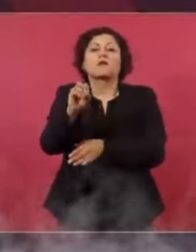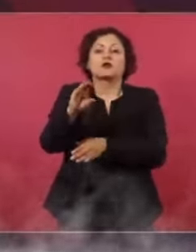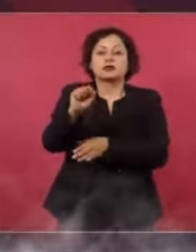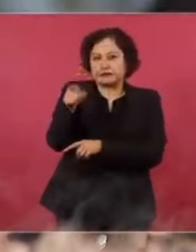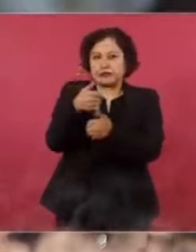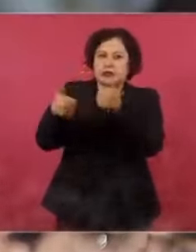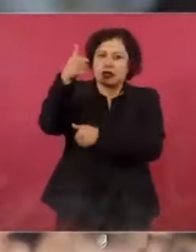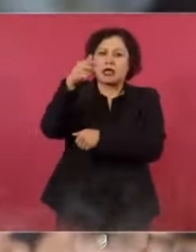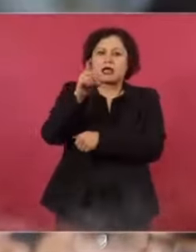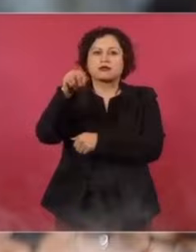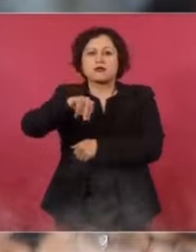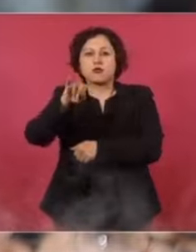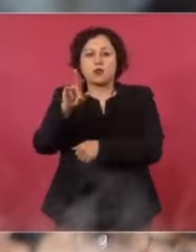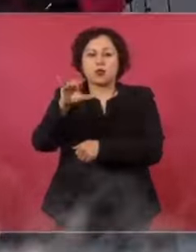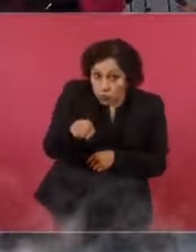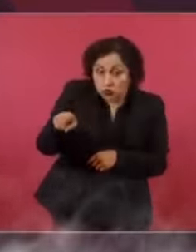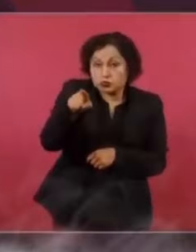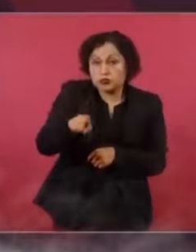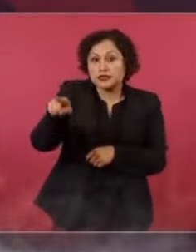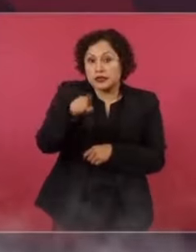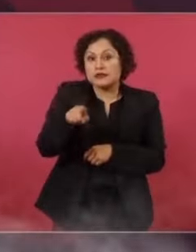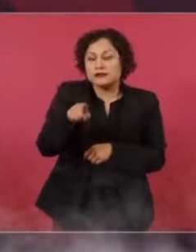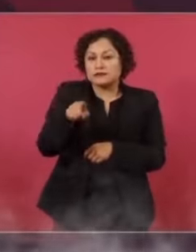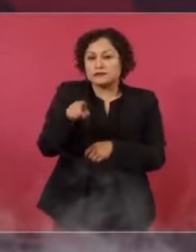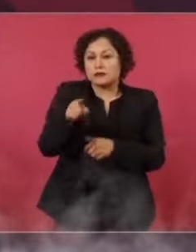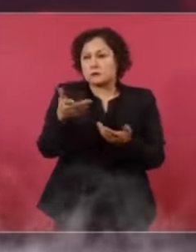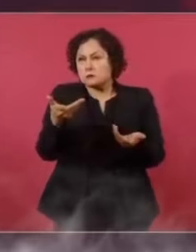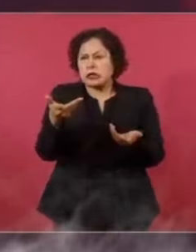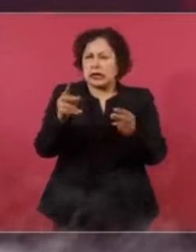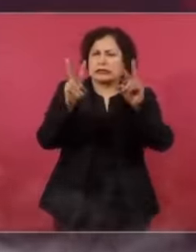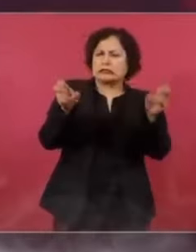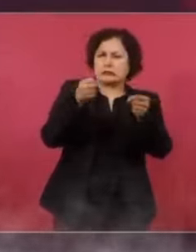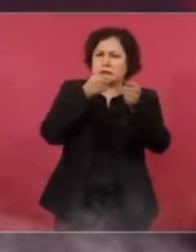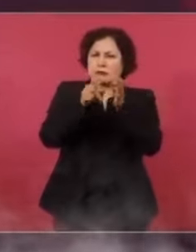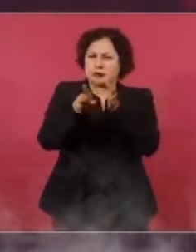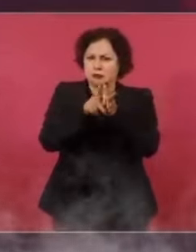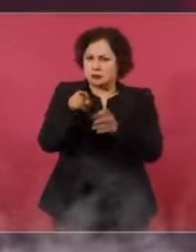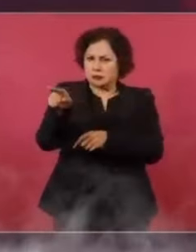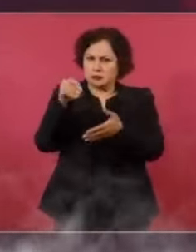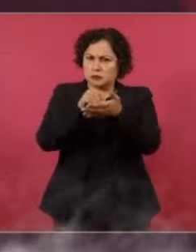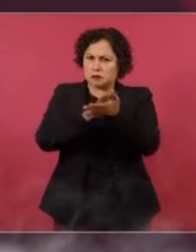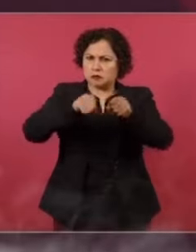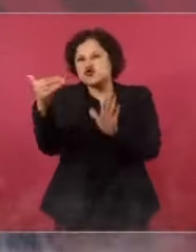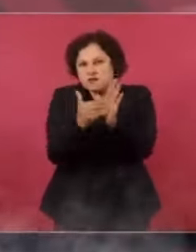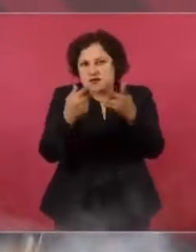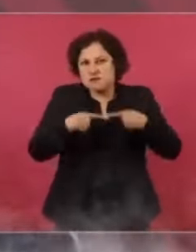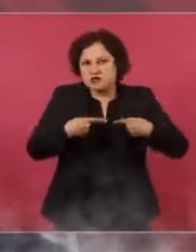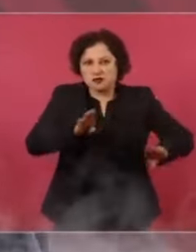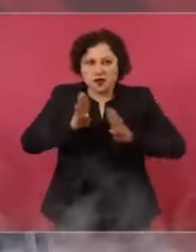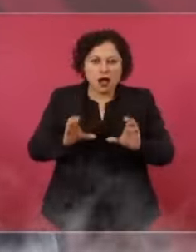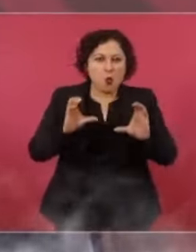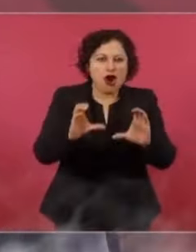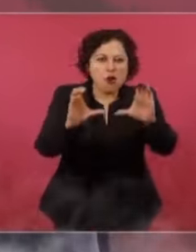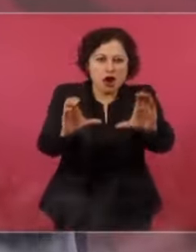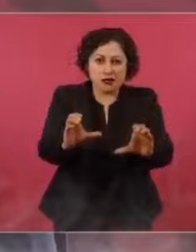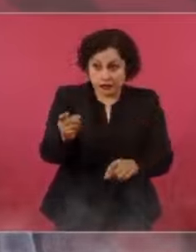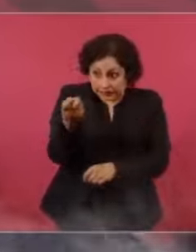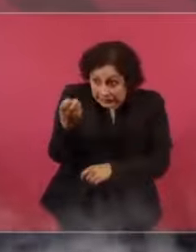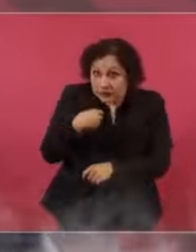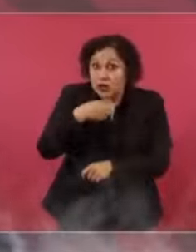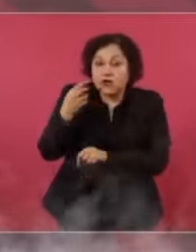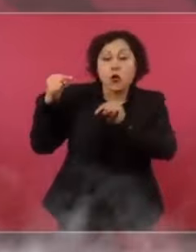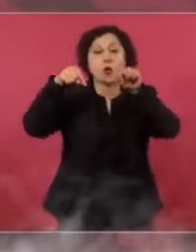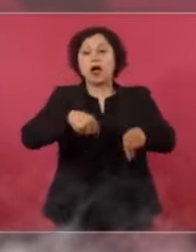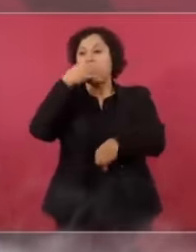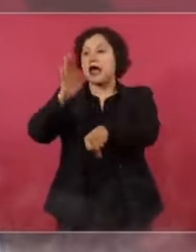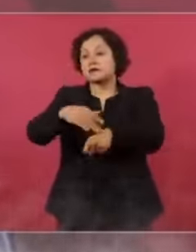cambiando. Ustedes no registraron periodísticamente que desapareció el Estado Mayor Presidencial. Ya llegué, se